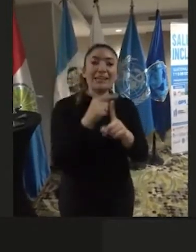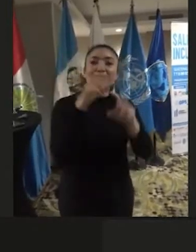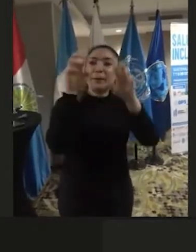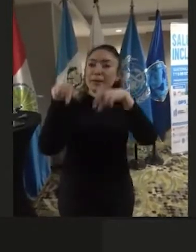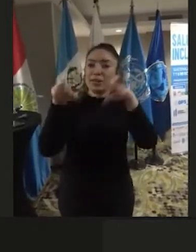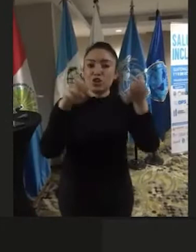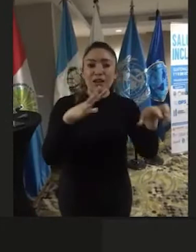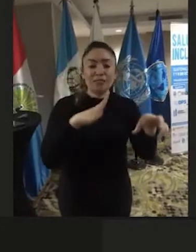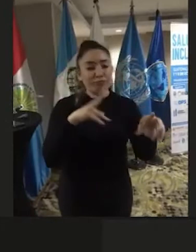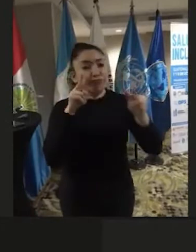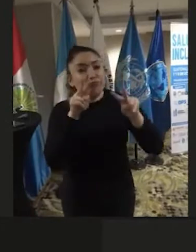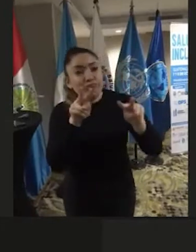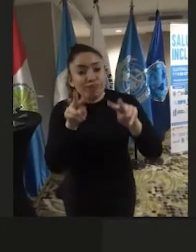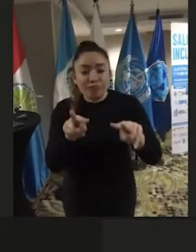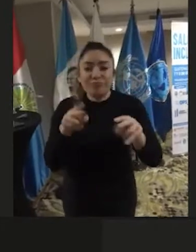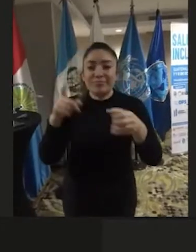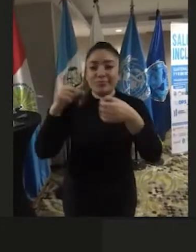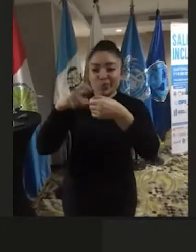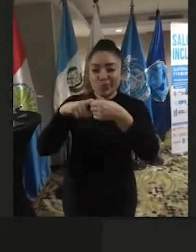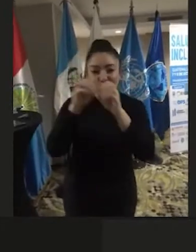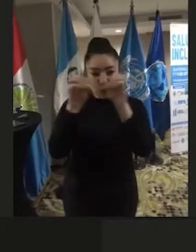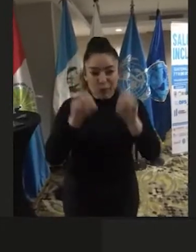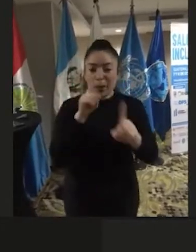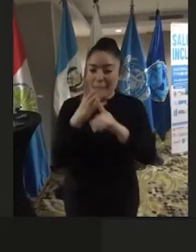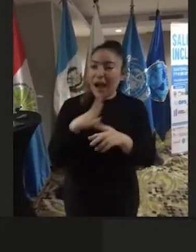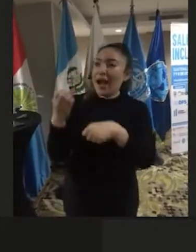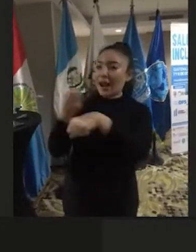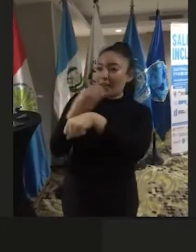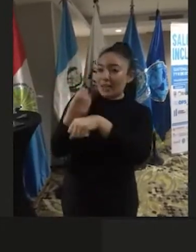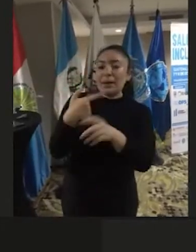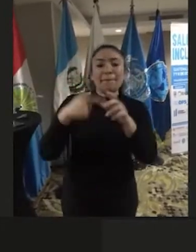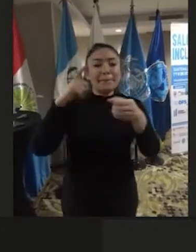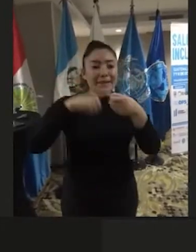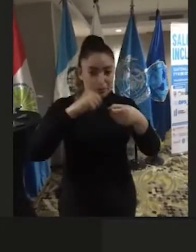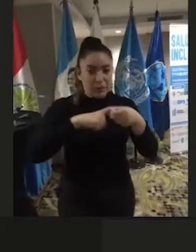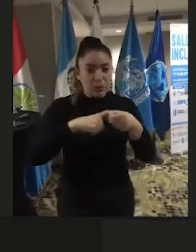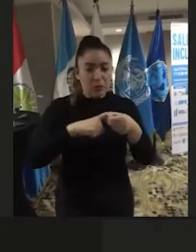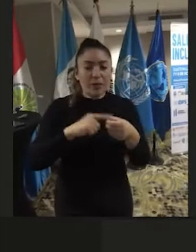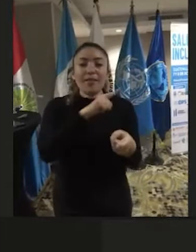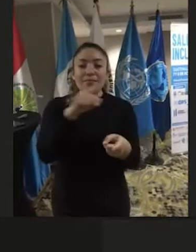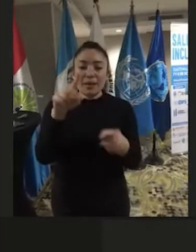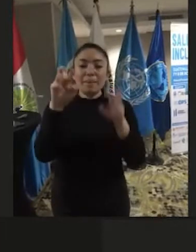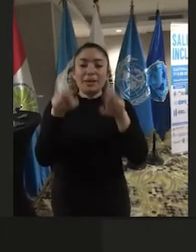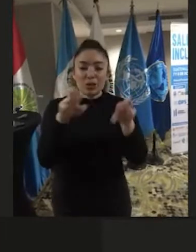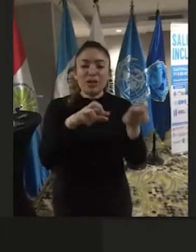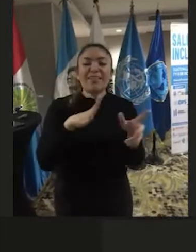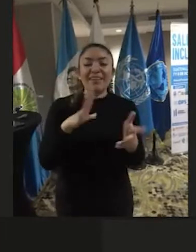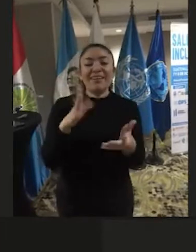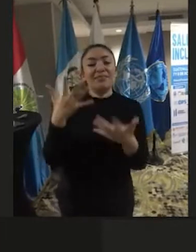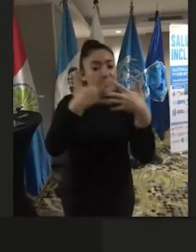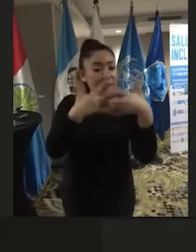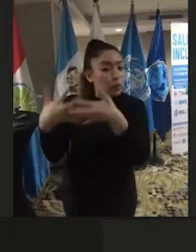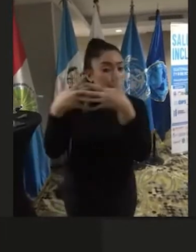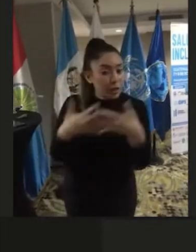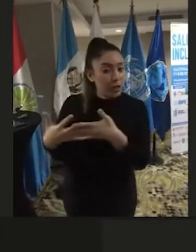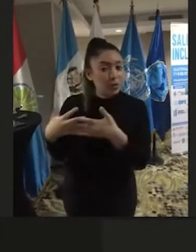conectaron y tenemos referencia de participación de personas de los Estados Unidos de